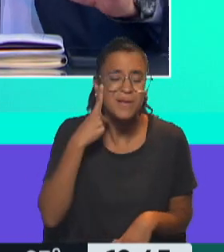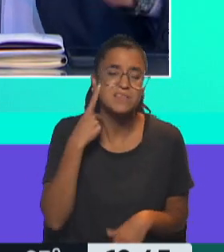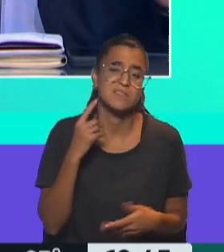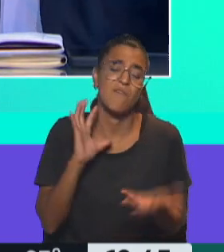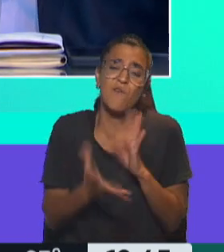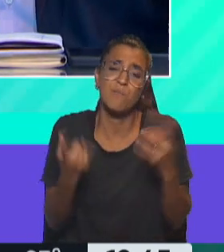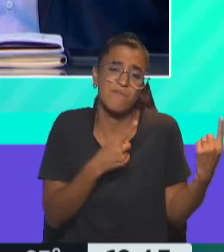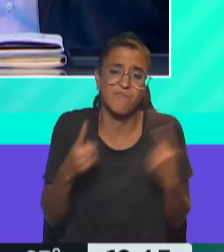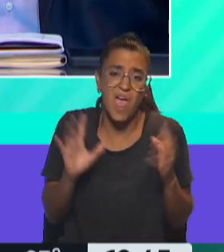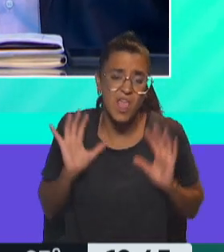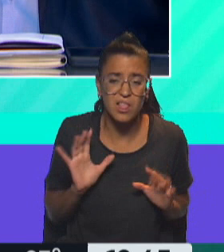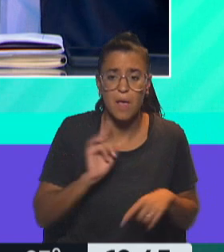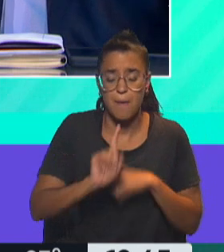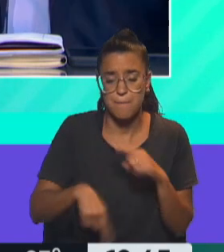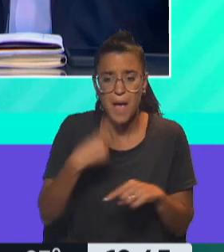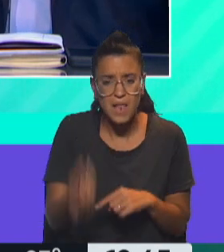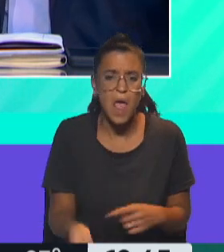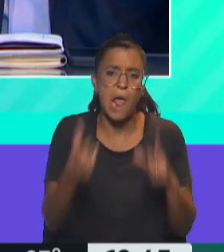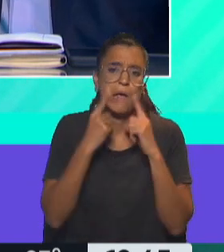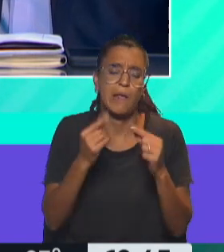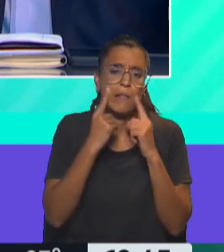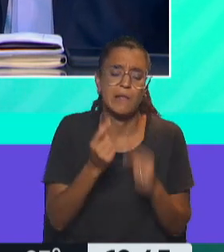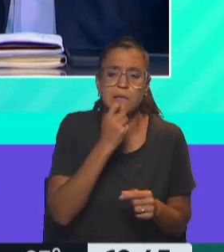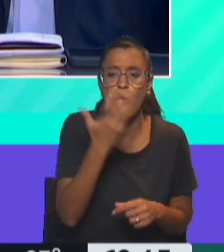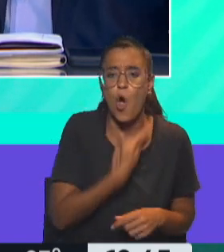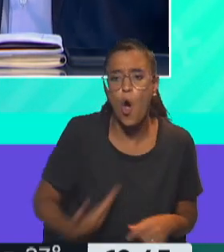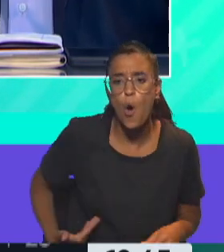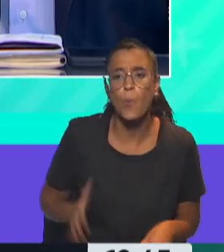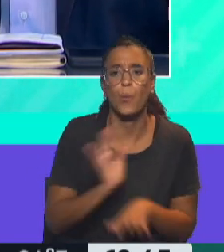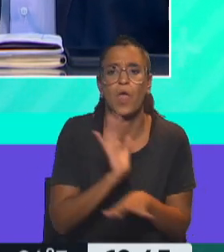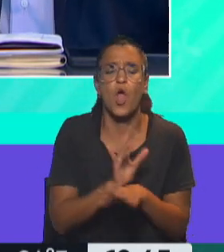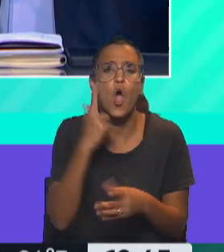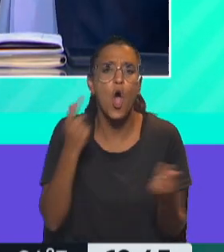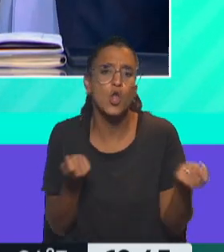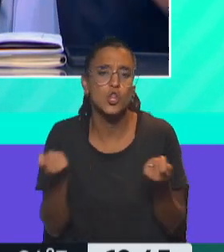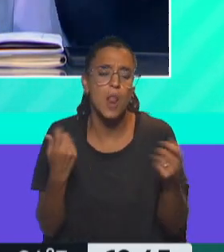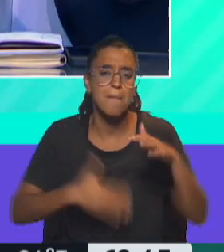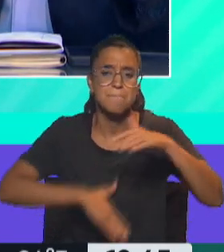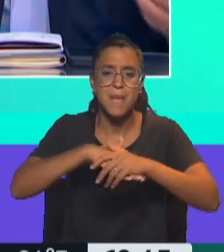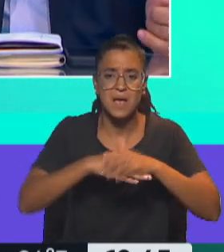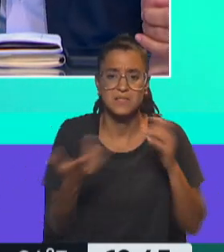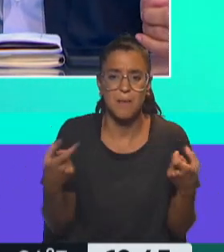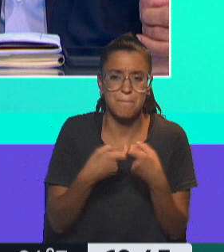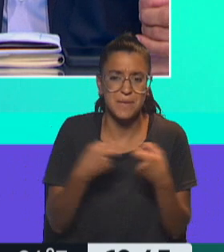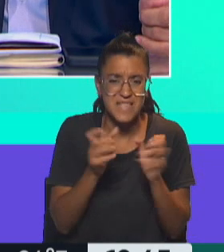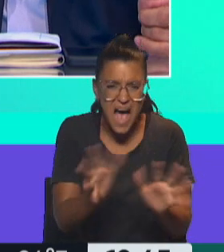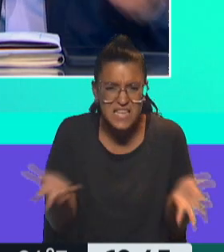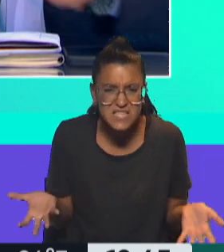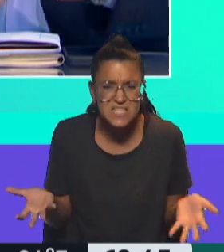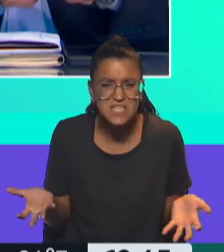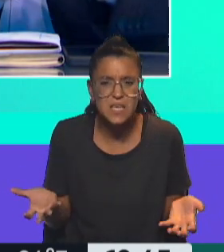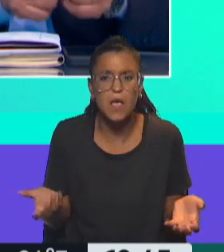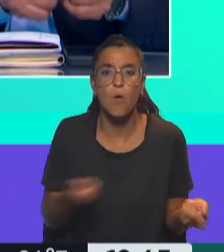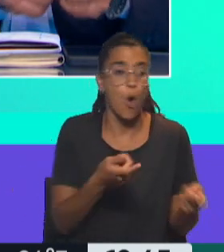desde otro lado. Mañana van a criticarse, el gobierno pone una política de controles máximos frente a empresas que hacen esto, que